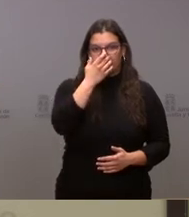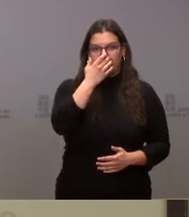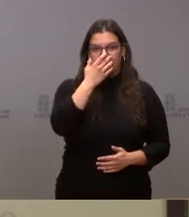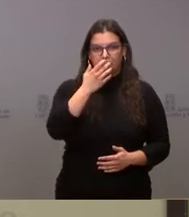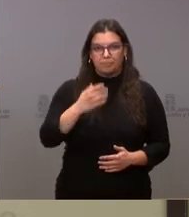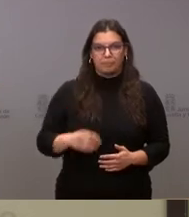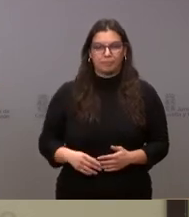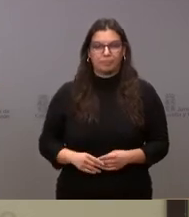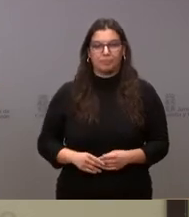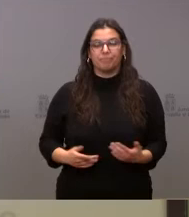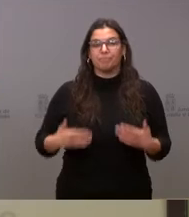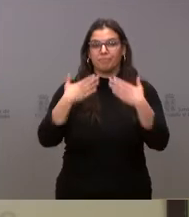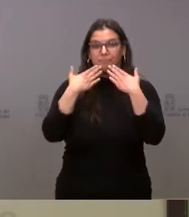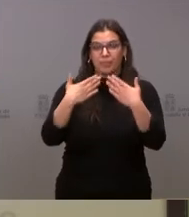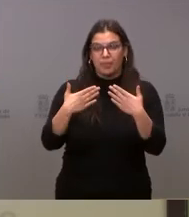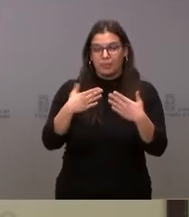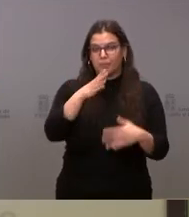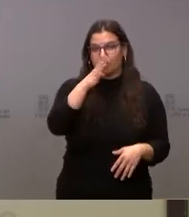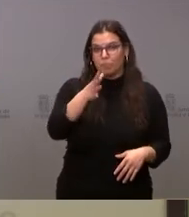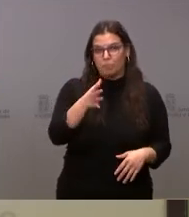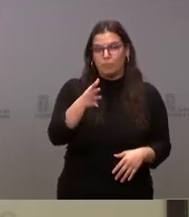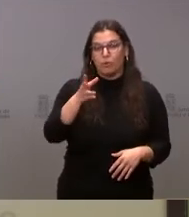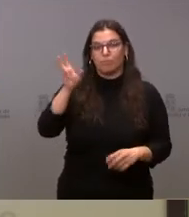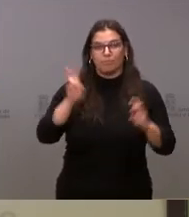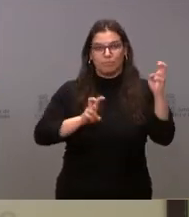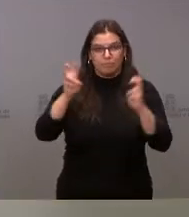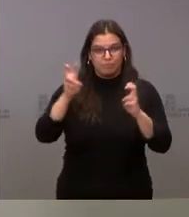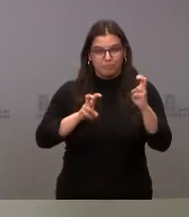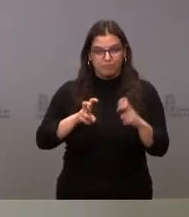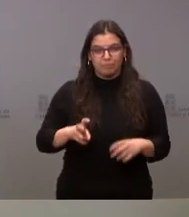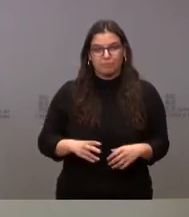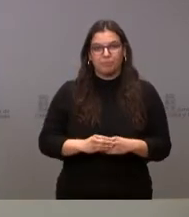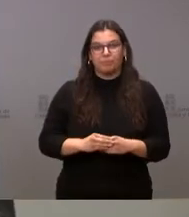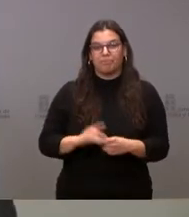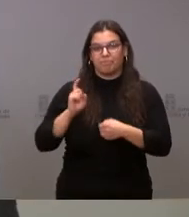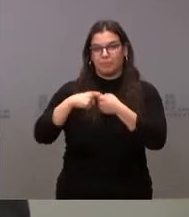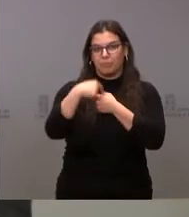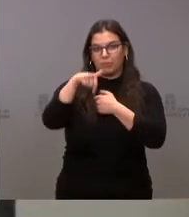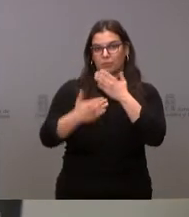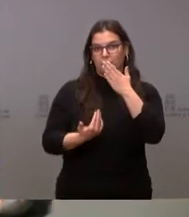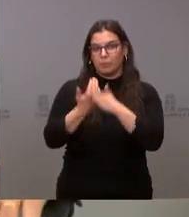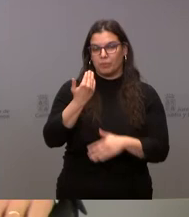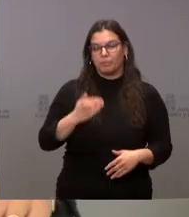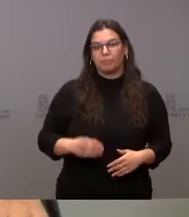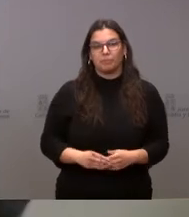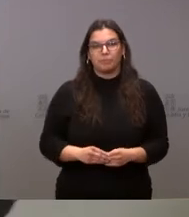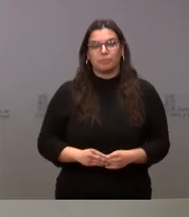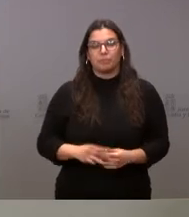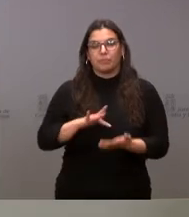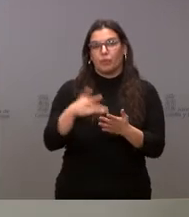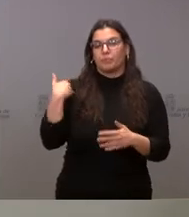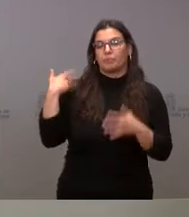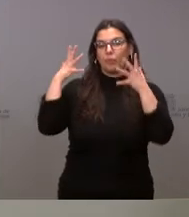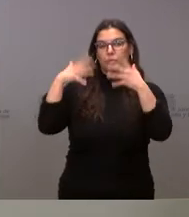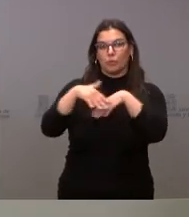Bueno, pues muchas gracias por su presencia y su asistencia esta mañana con motivo de la sesión del